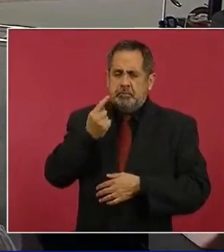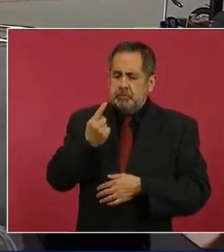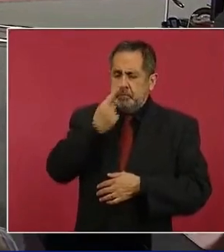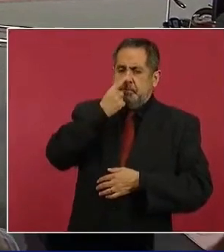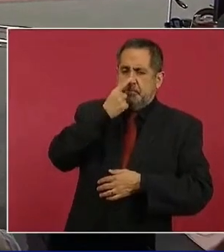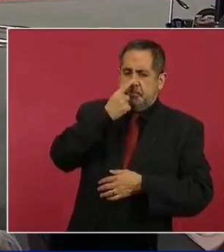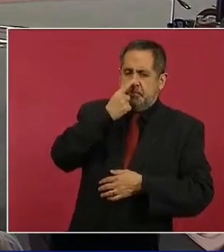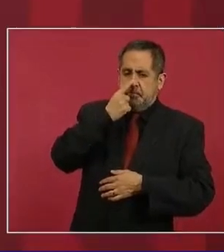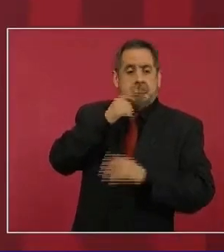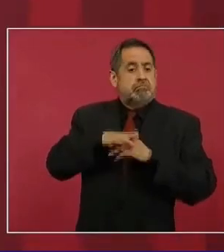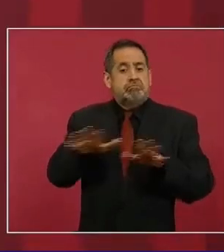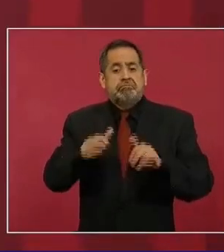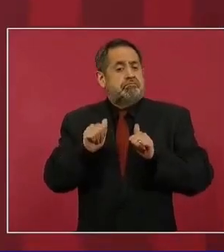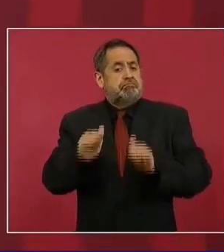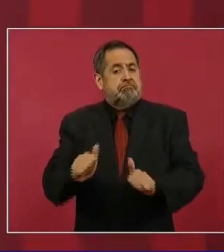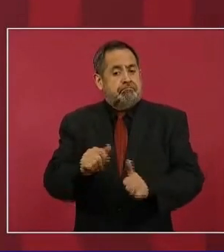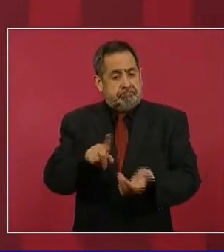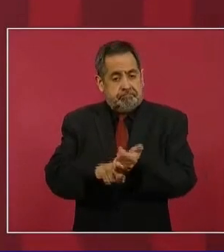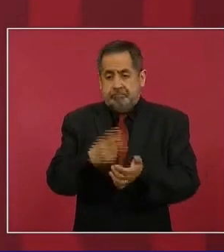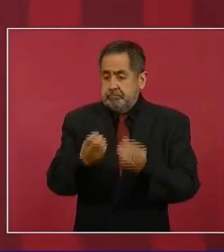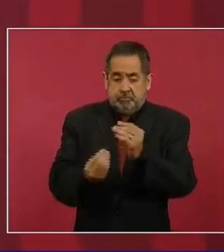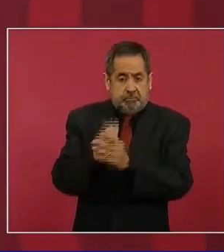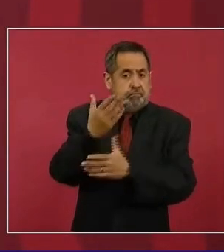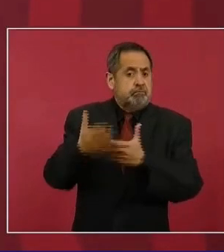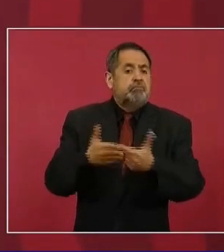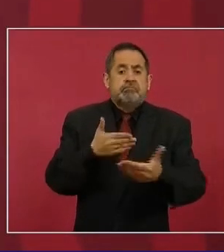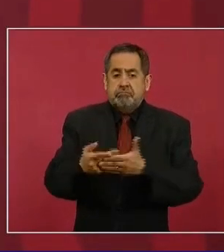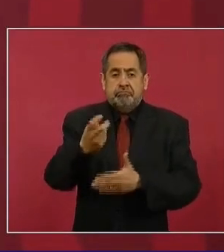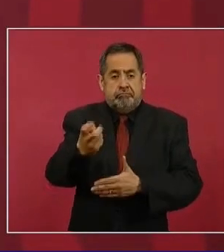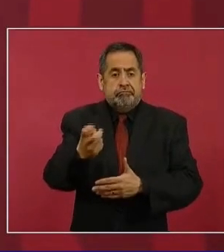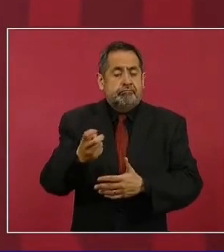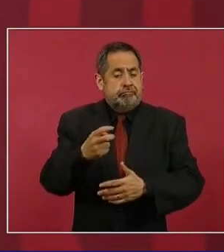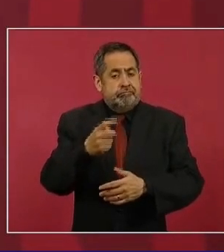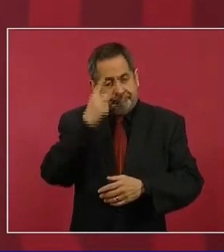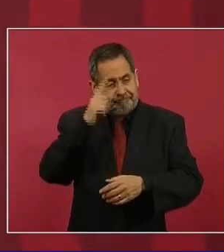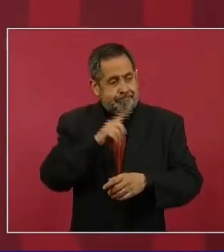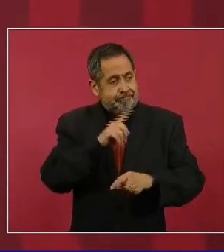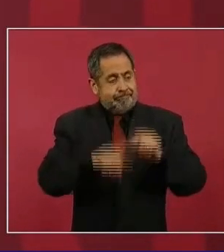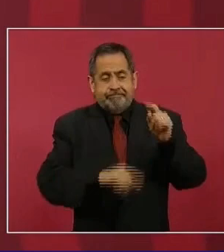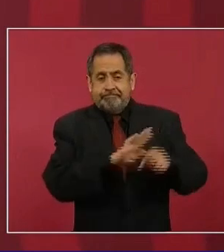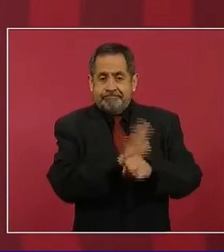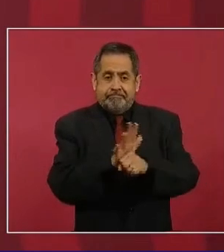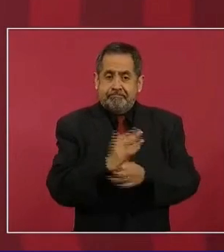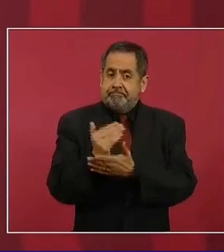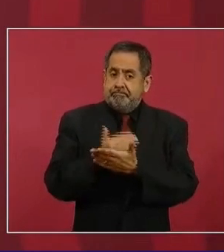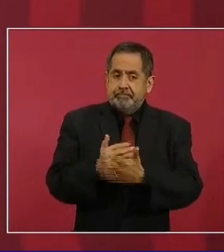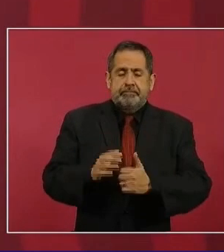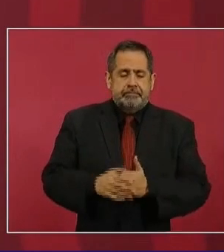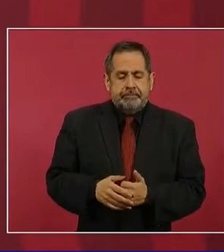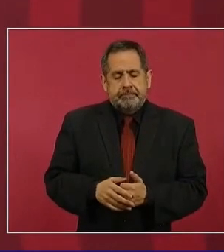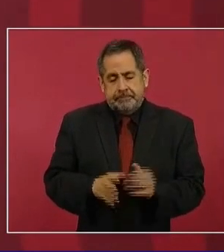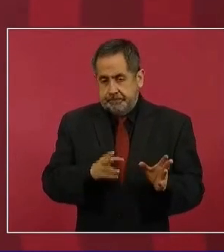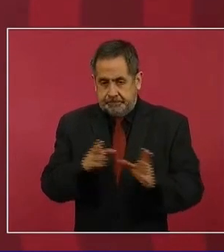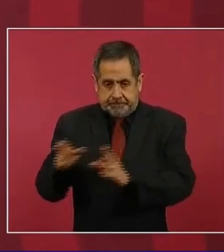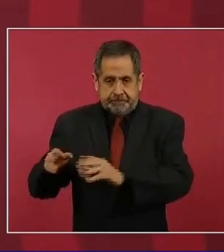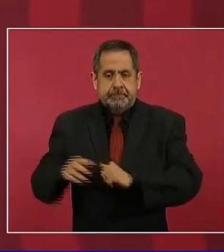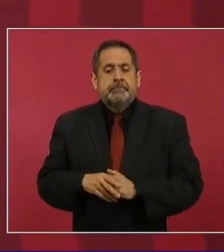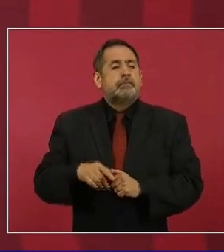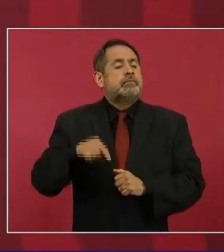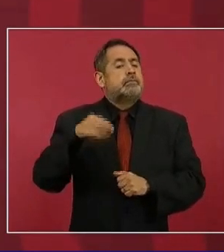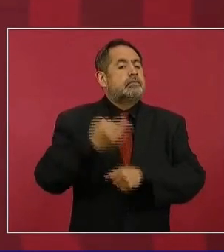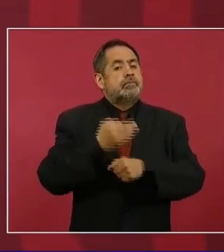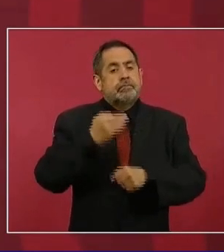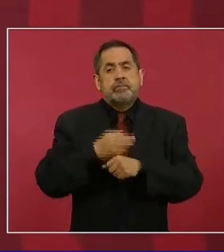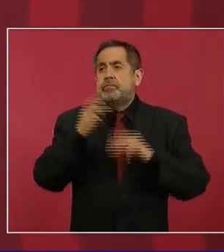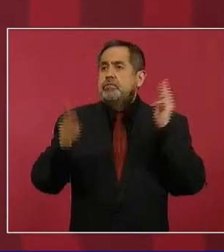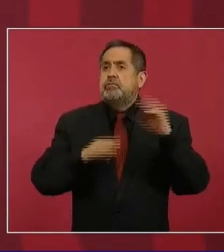Sobre el otro tema de las restricciones, ciertamente conforme la epidemia empieza a bajar en varios lugares